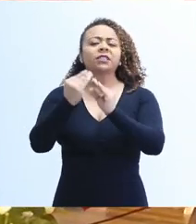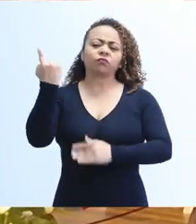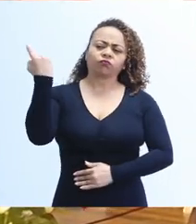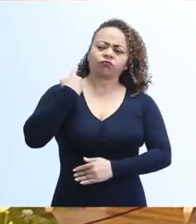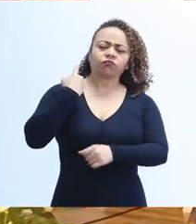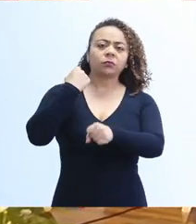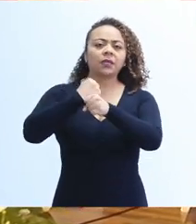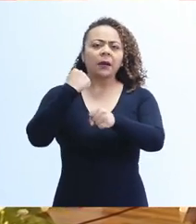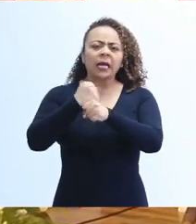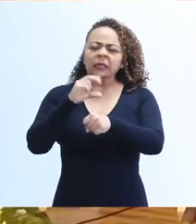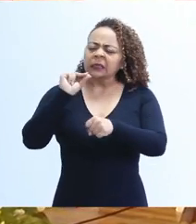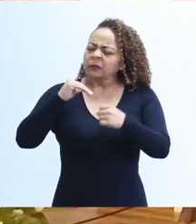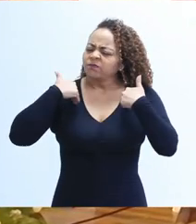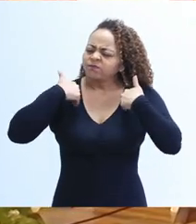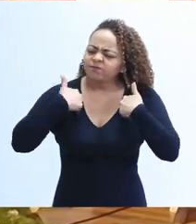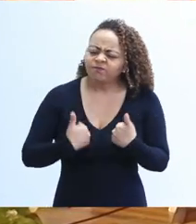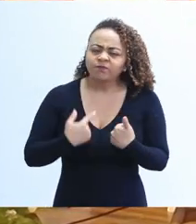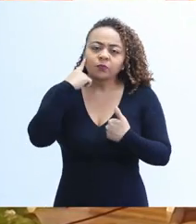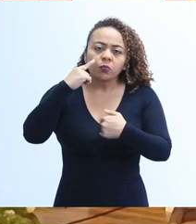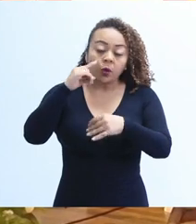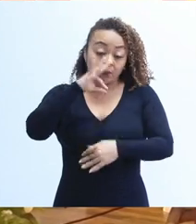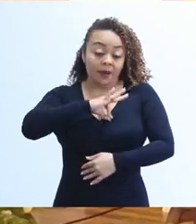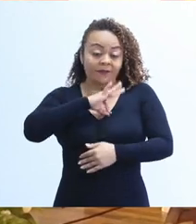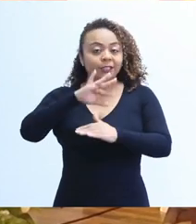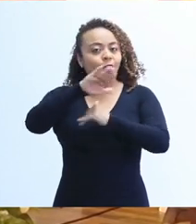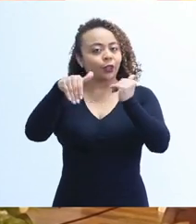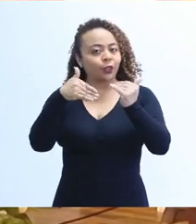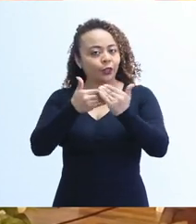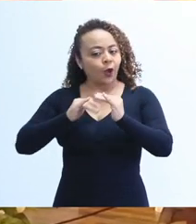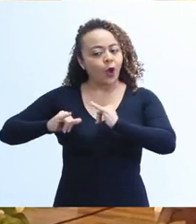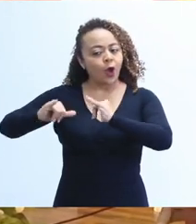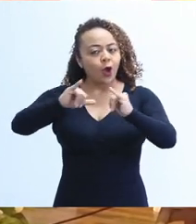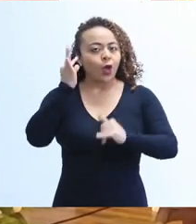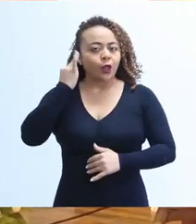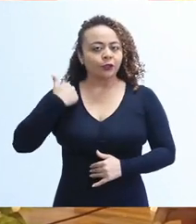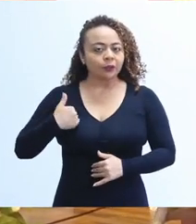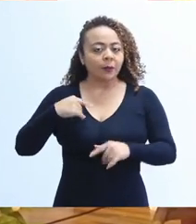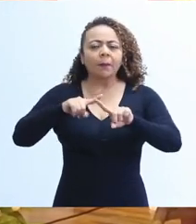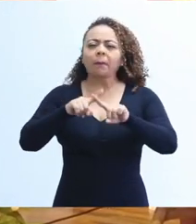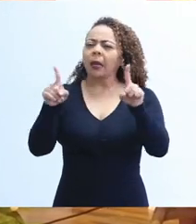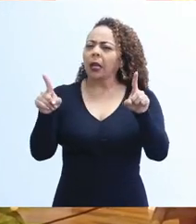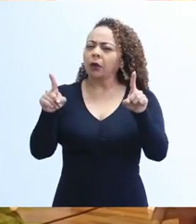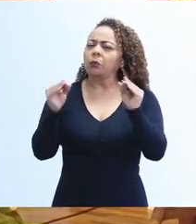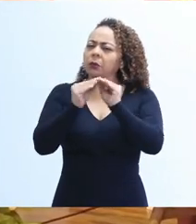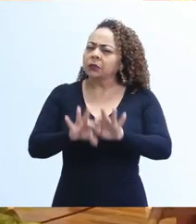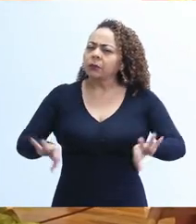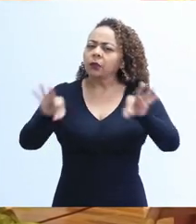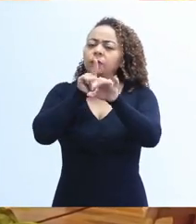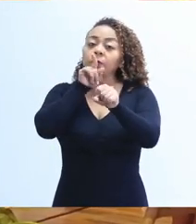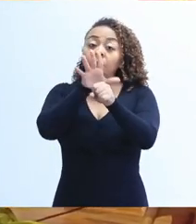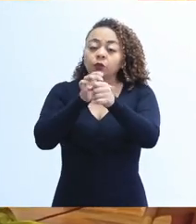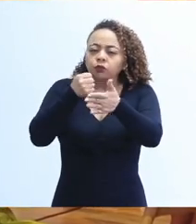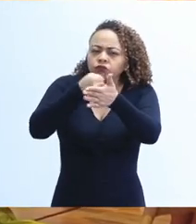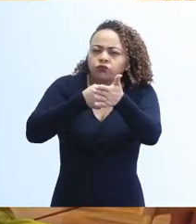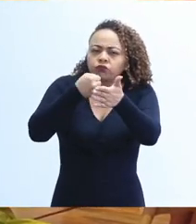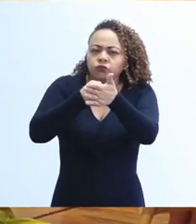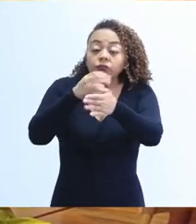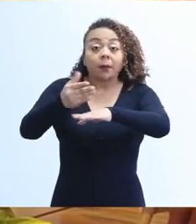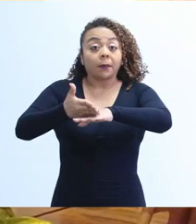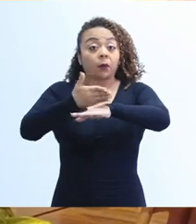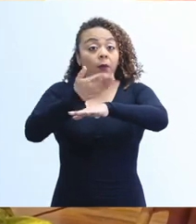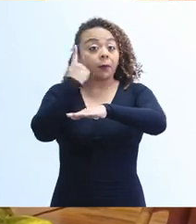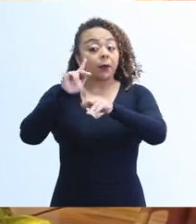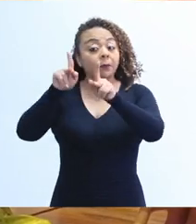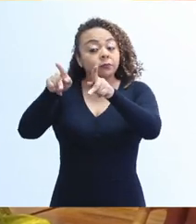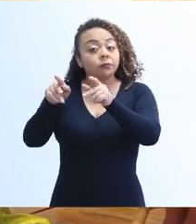obligación de trabajar incansablemente por el bien de todas y todos, pero sobre todo, un compromiso de lucha y mejora por los más